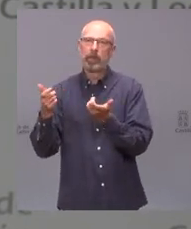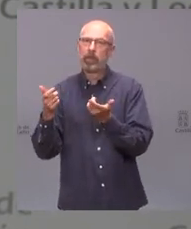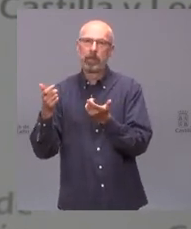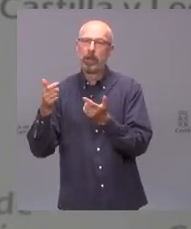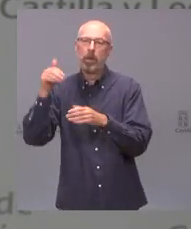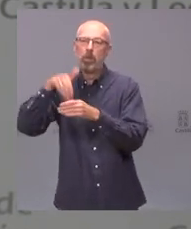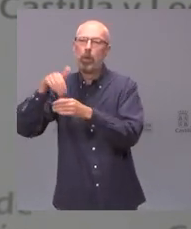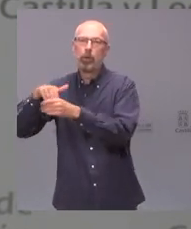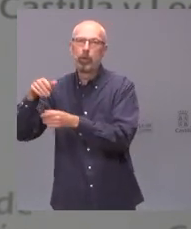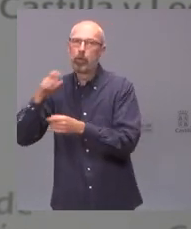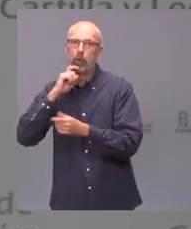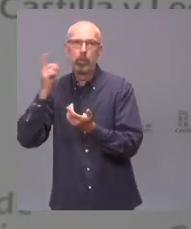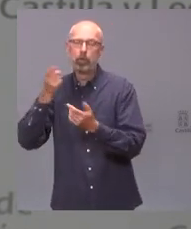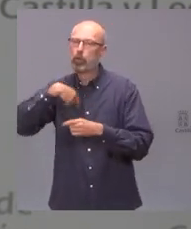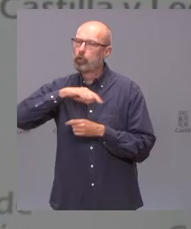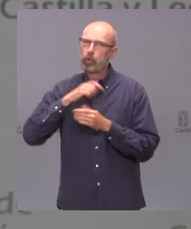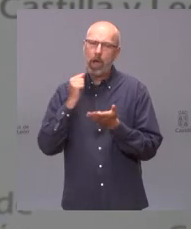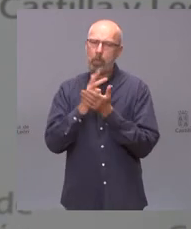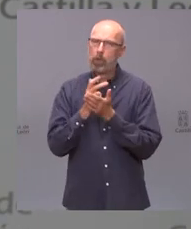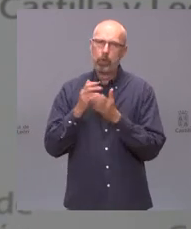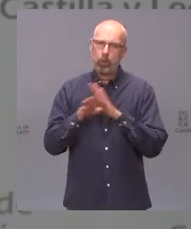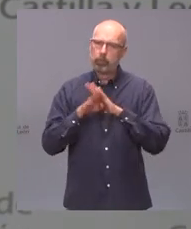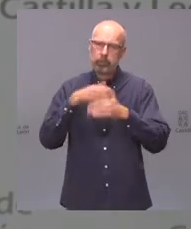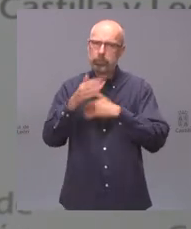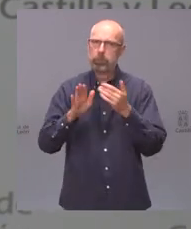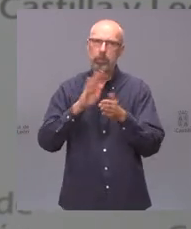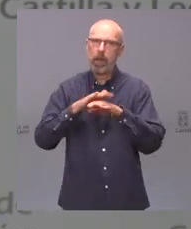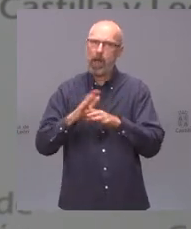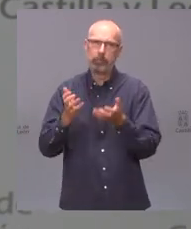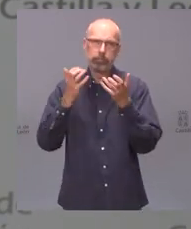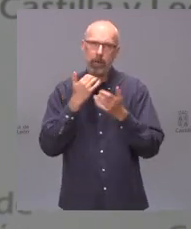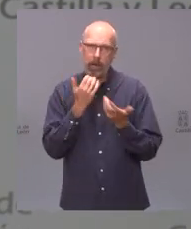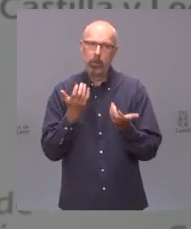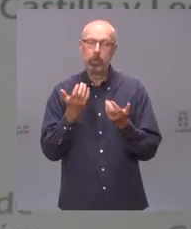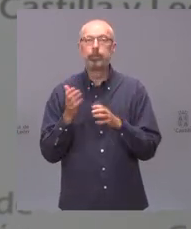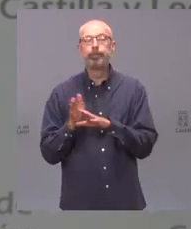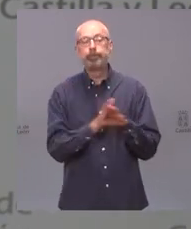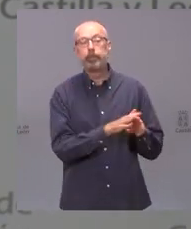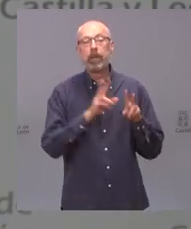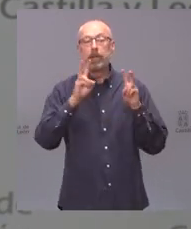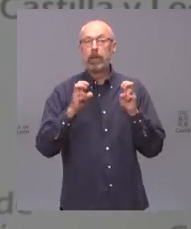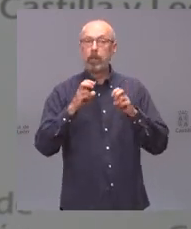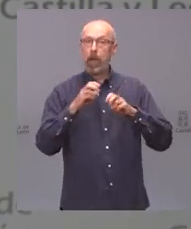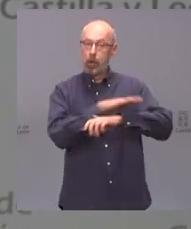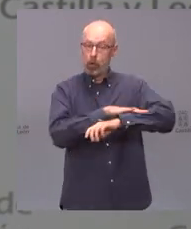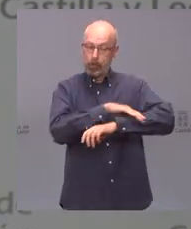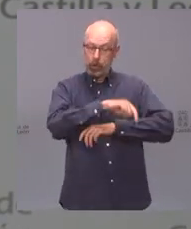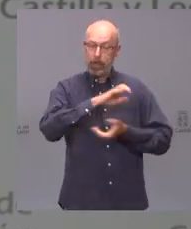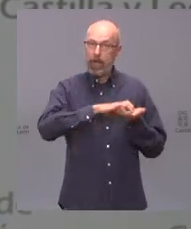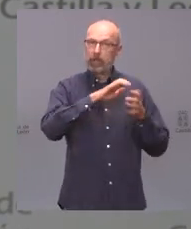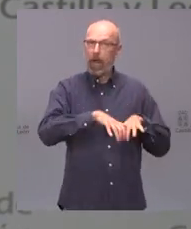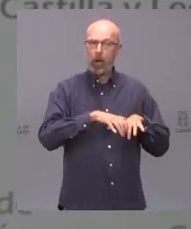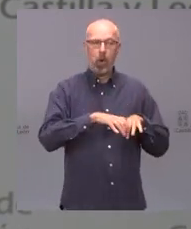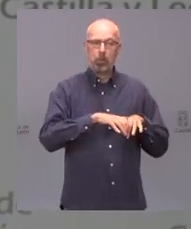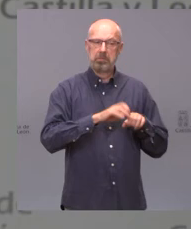así que vamos a ir a por todas respecto a la gobernabilidad yo creo que la gobernabilidad en Castilla y León está garantizada a pesar de